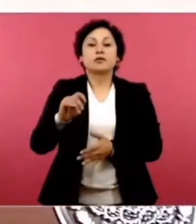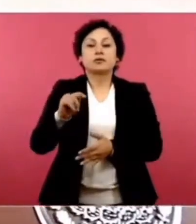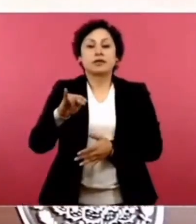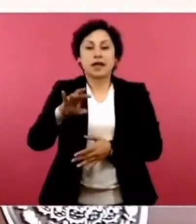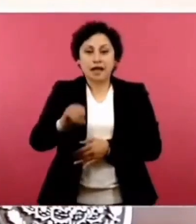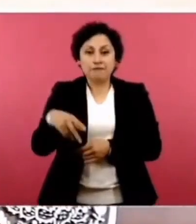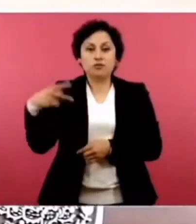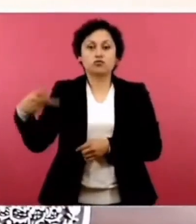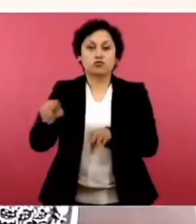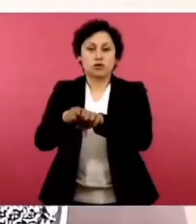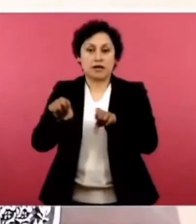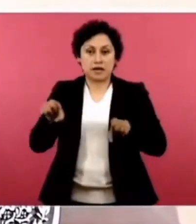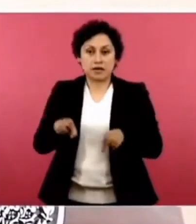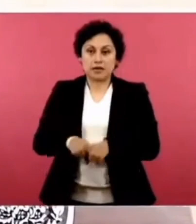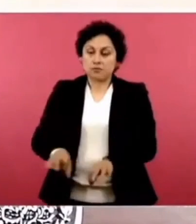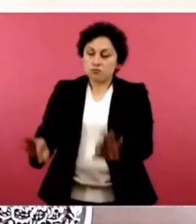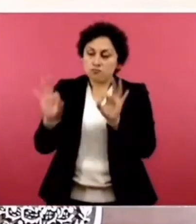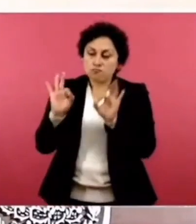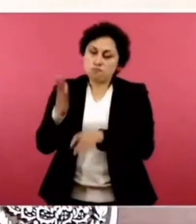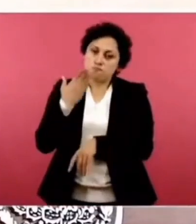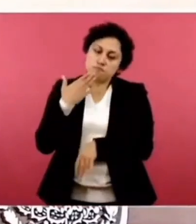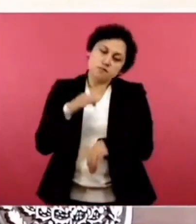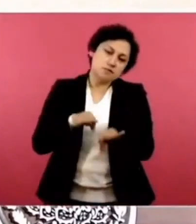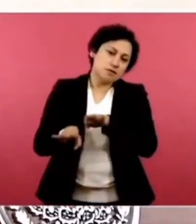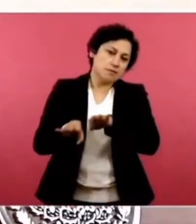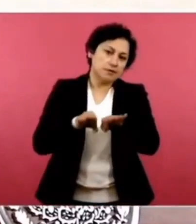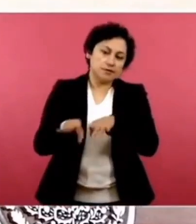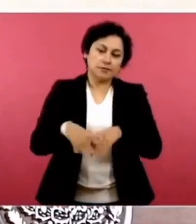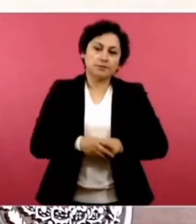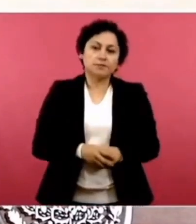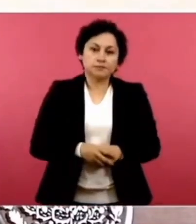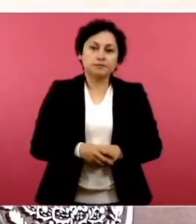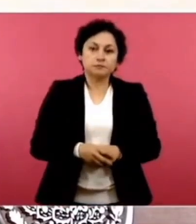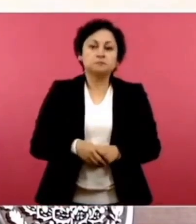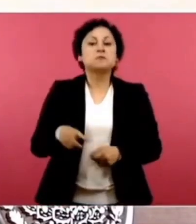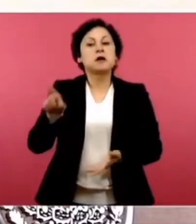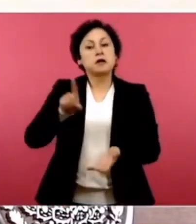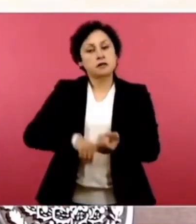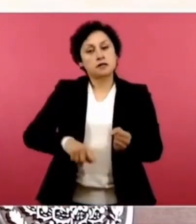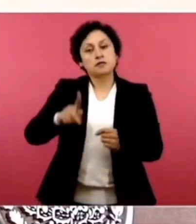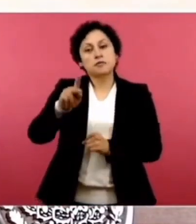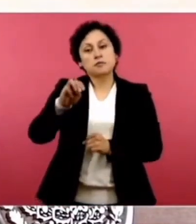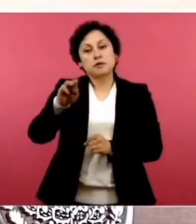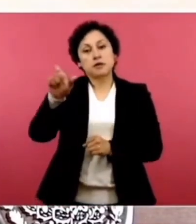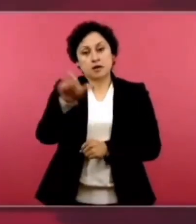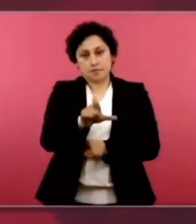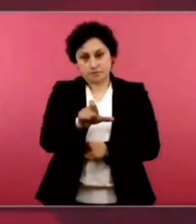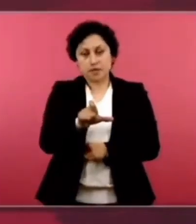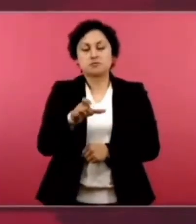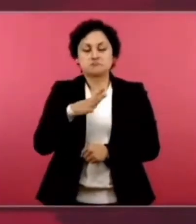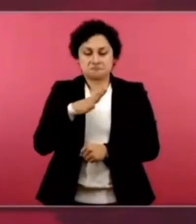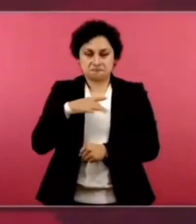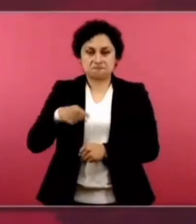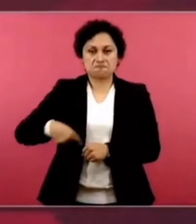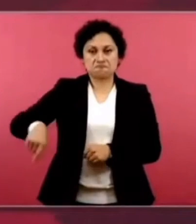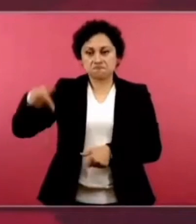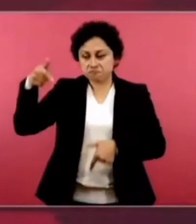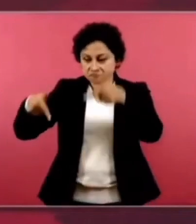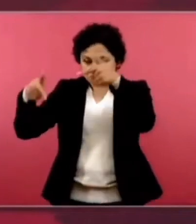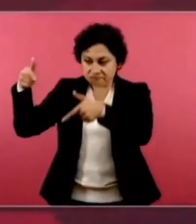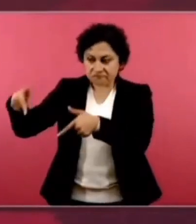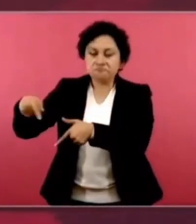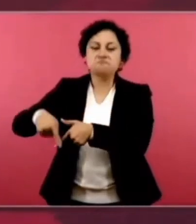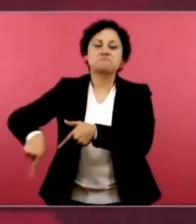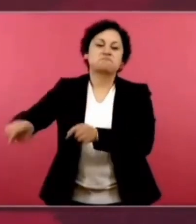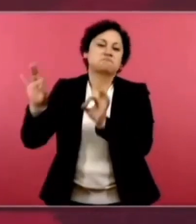tipo ha hecho un buen trabajo en pendejas y vamos